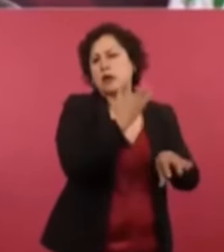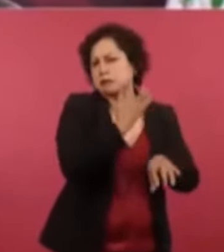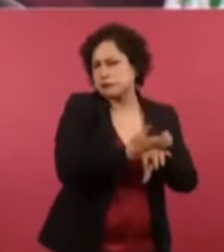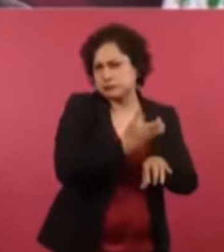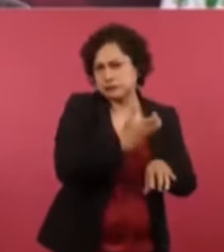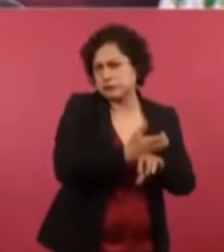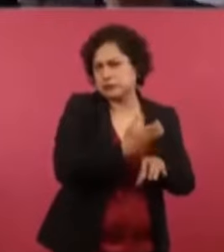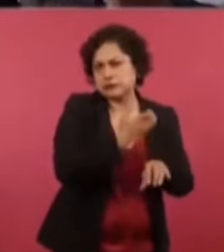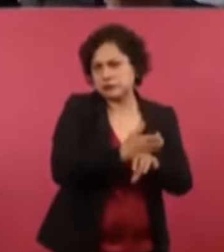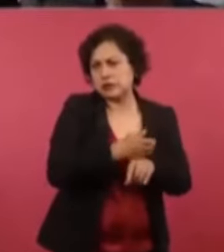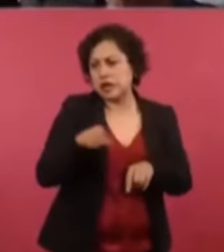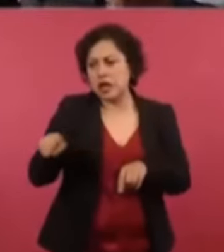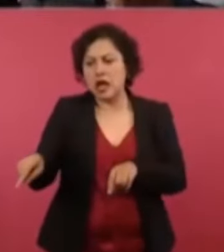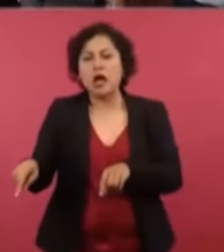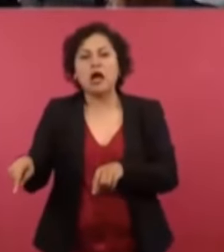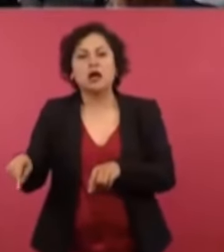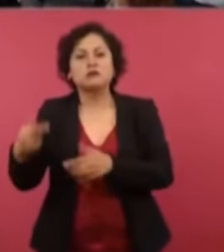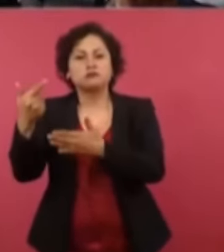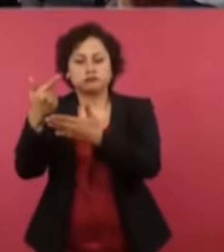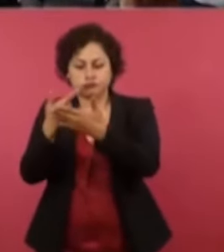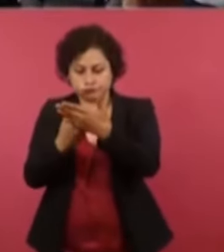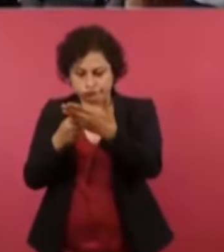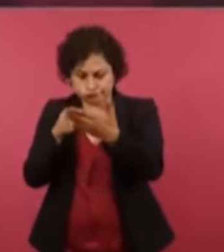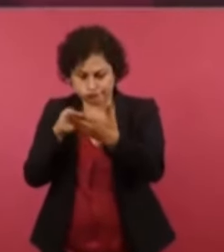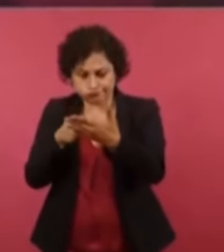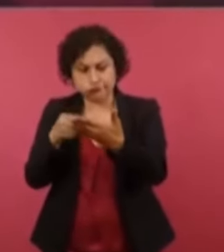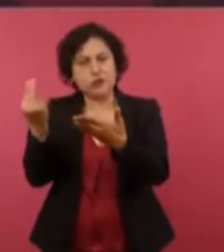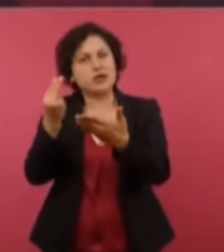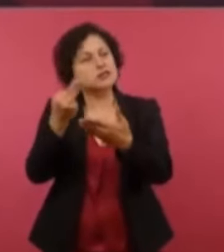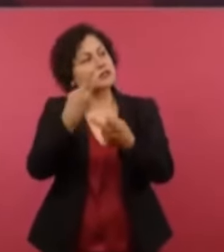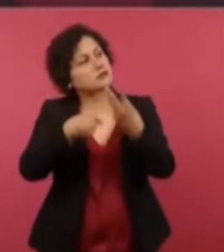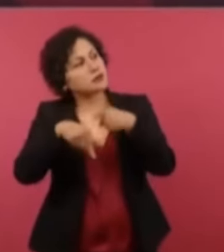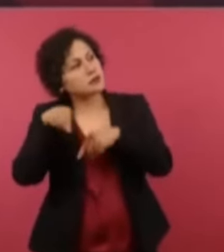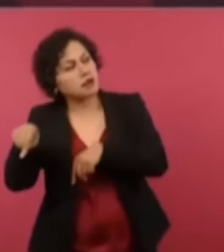a dar servicio a su pueblo, van, con gusto,